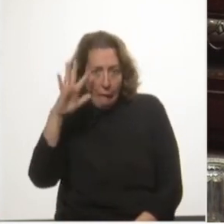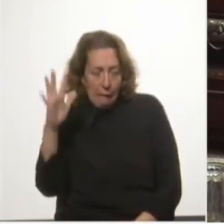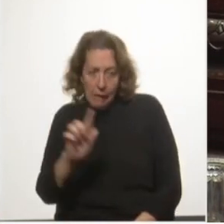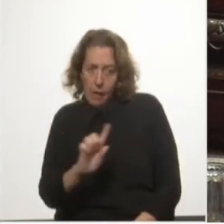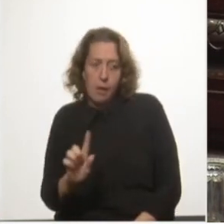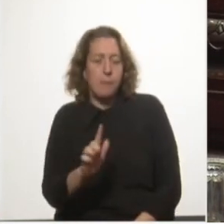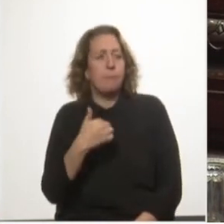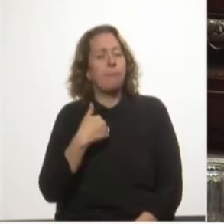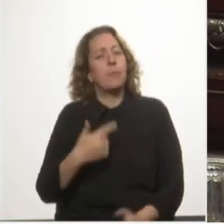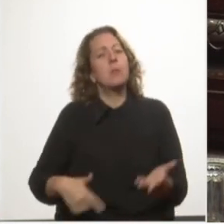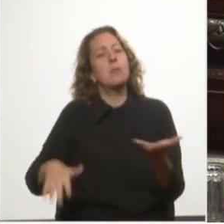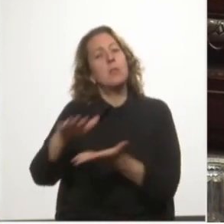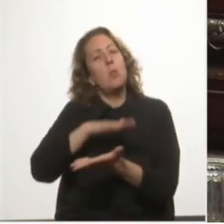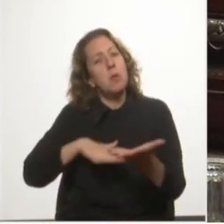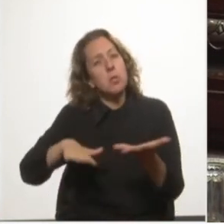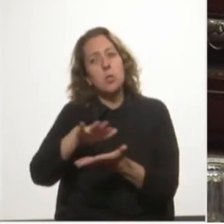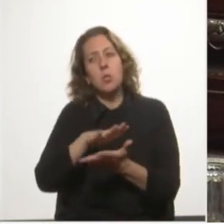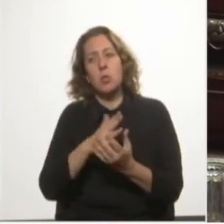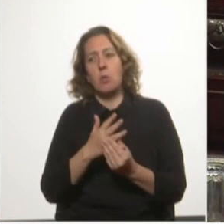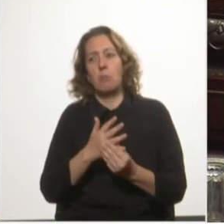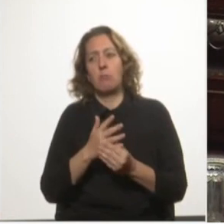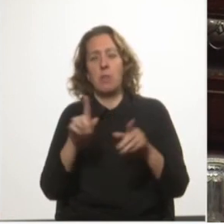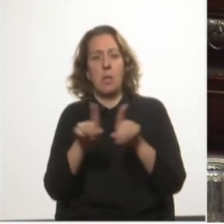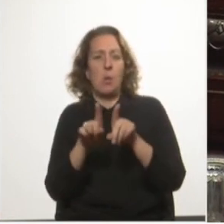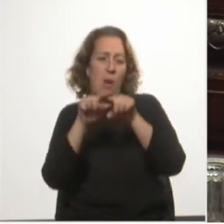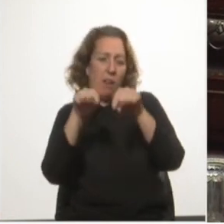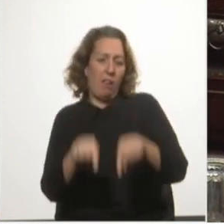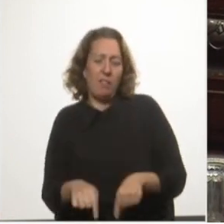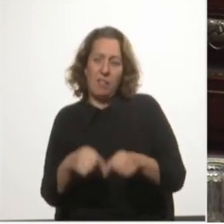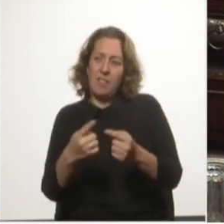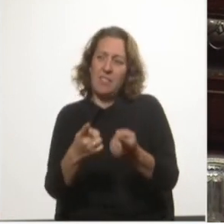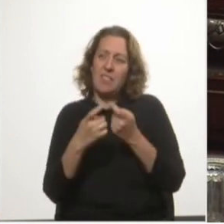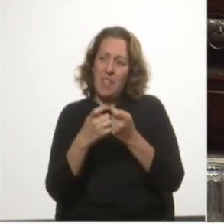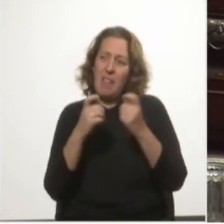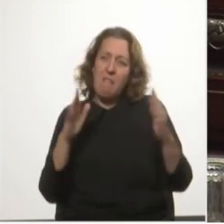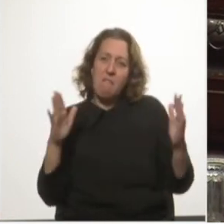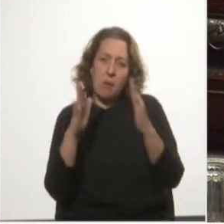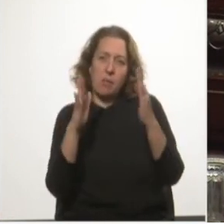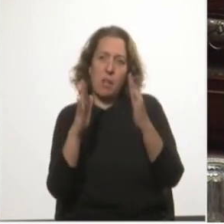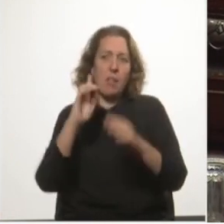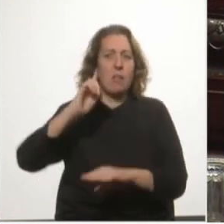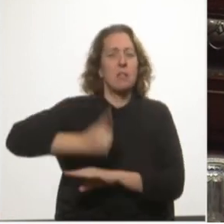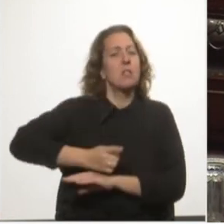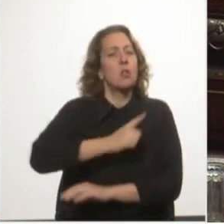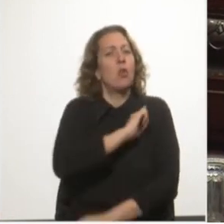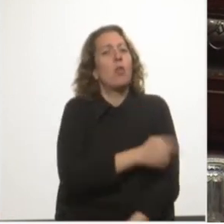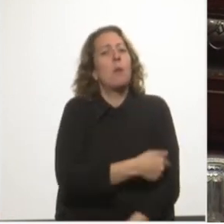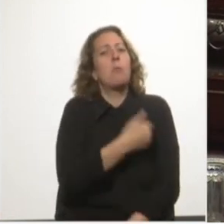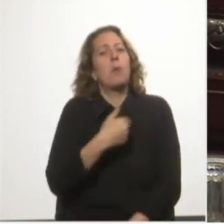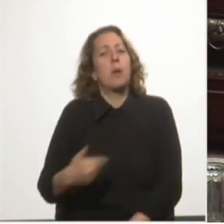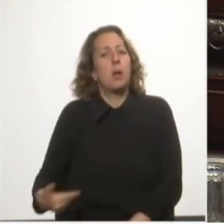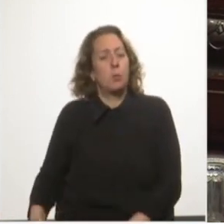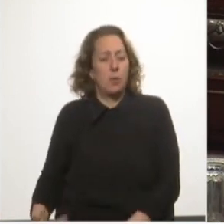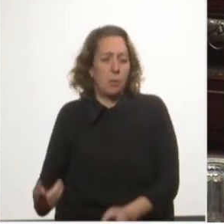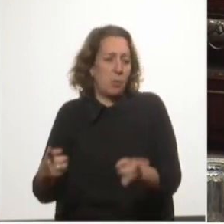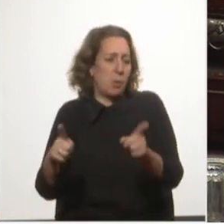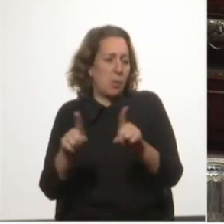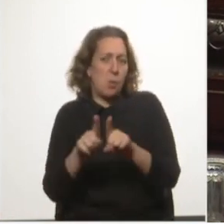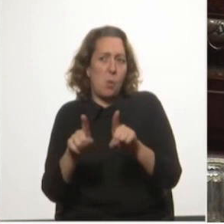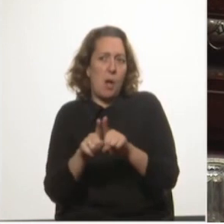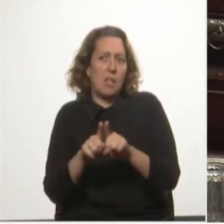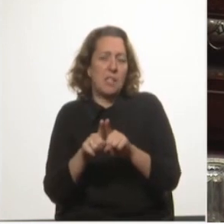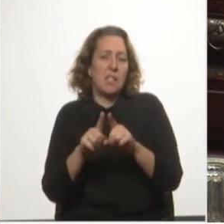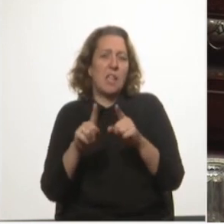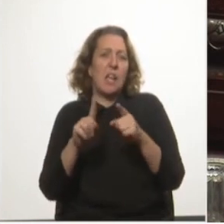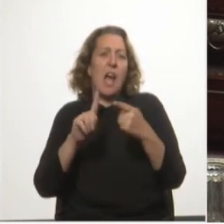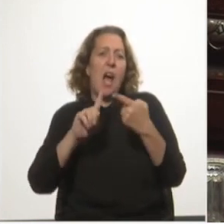encontrar en una situación como esta, en la necesidad de enfrentar una decisión del Poder Ejecutivo como es la que se concretó en